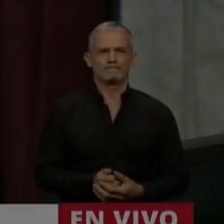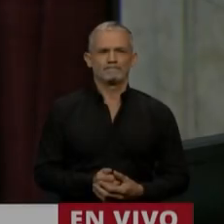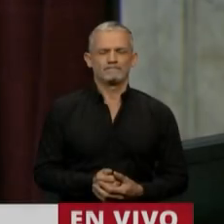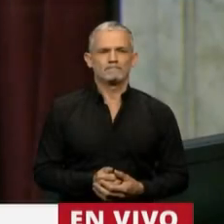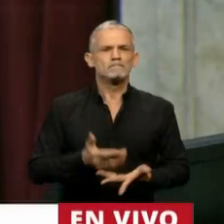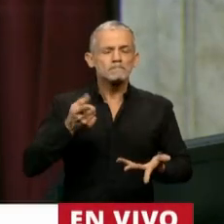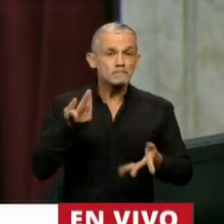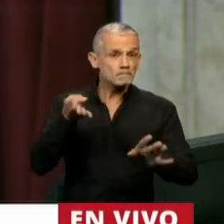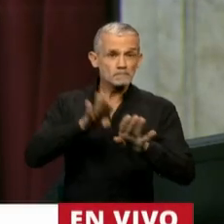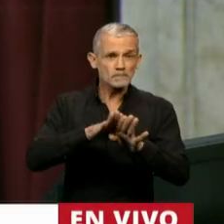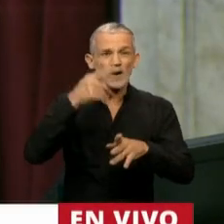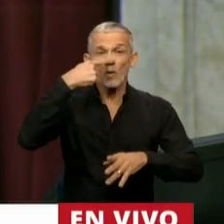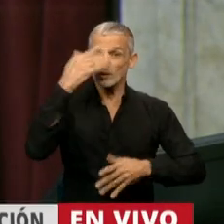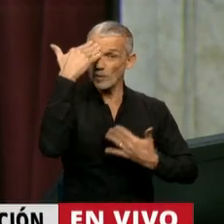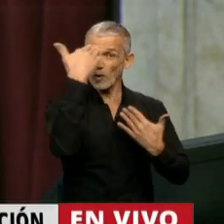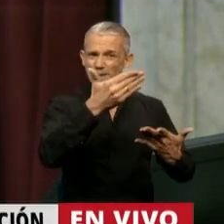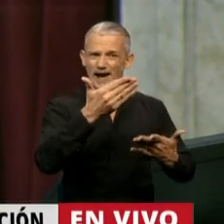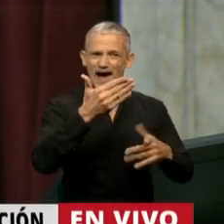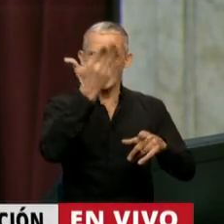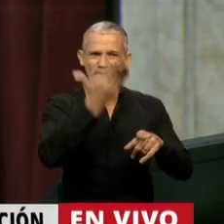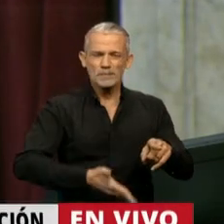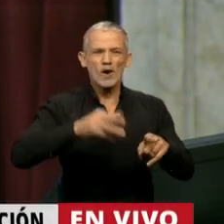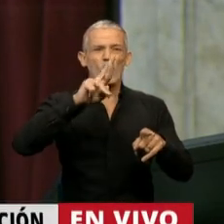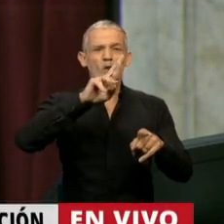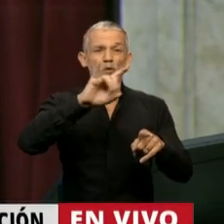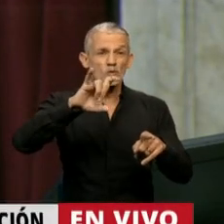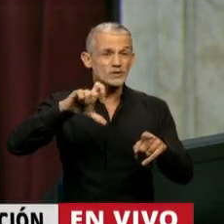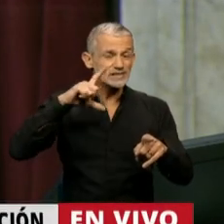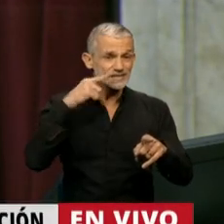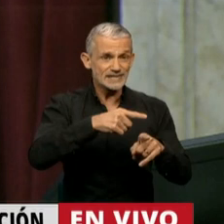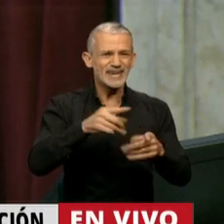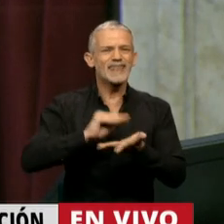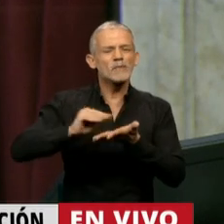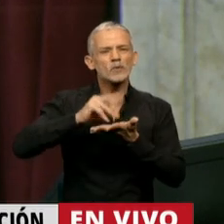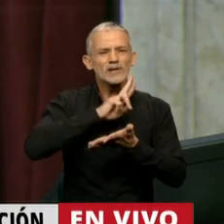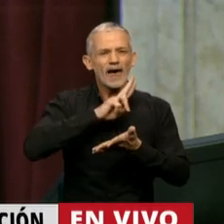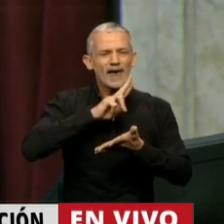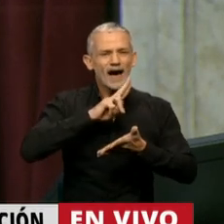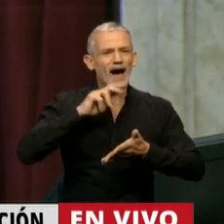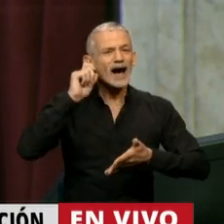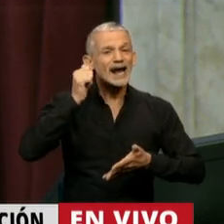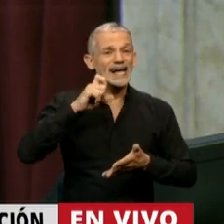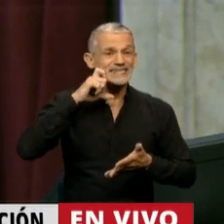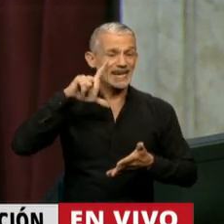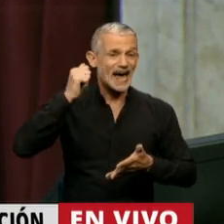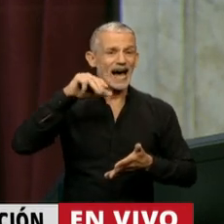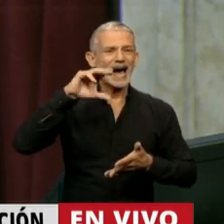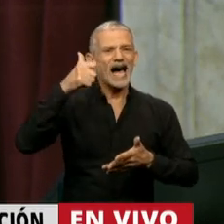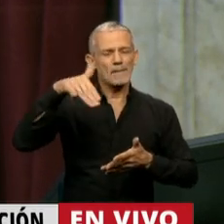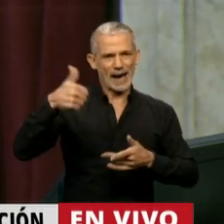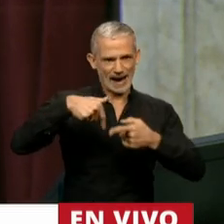En el cierre de los homenajes a José Ignacio Rucci, tiene la palabra la diputada Graciela Camaño.